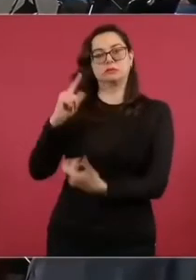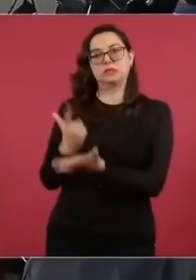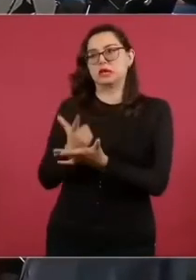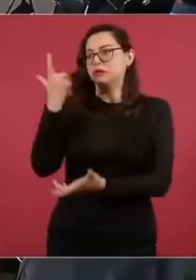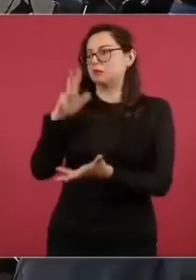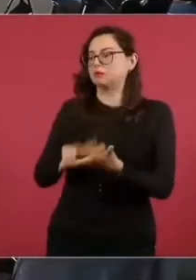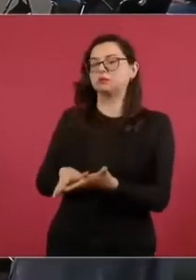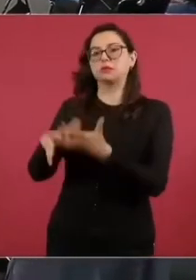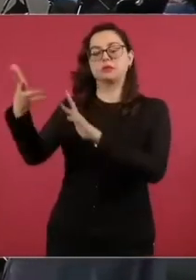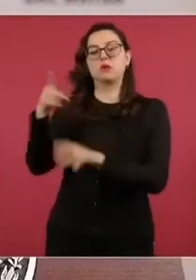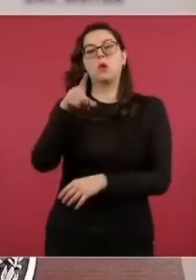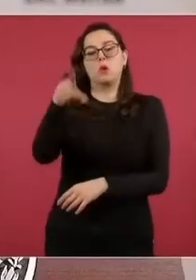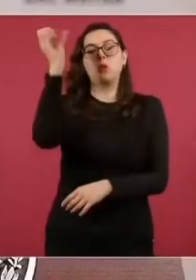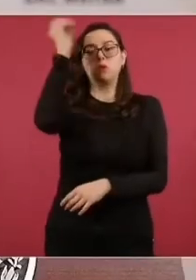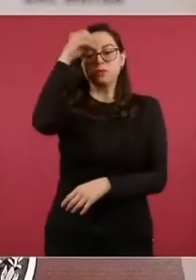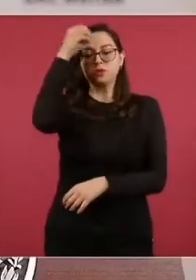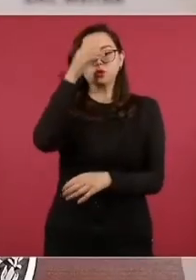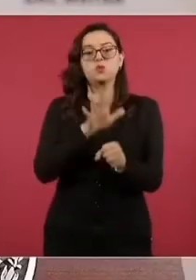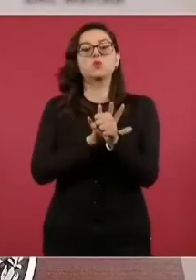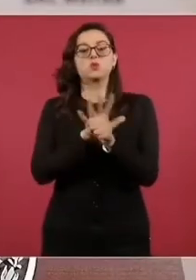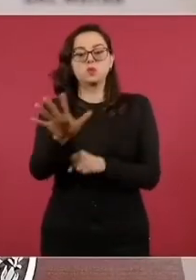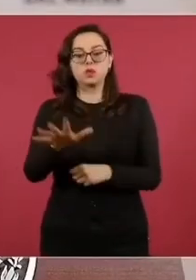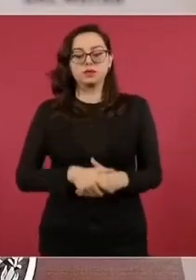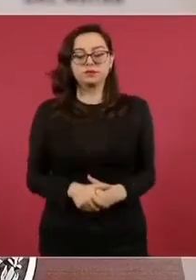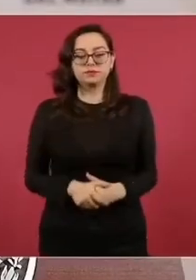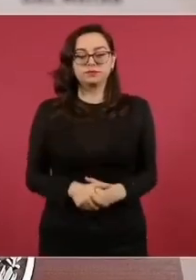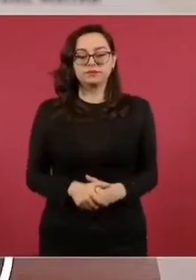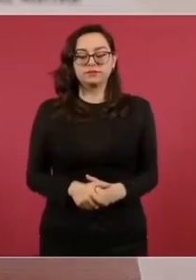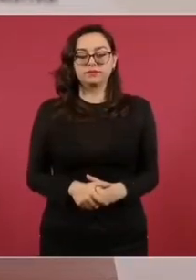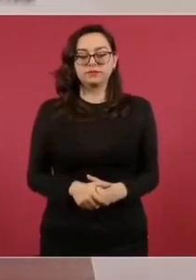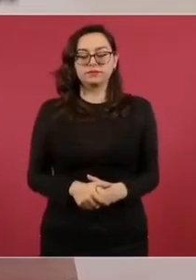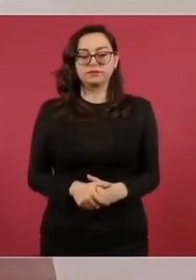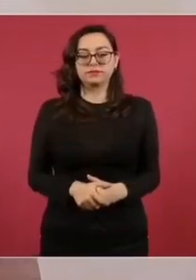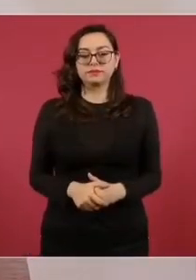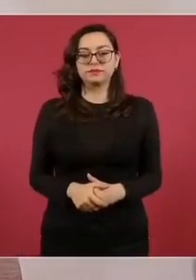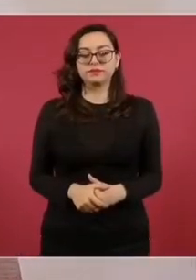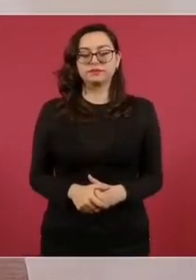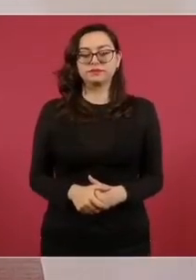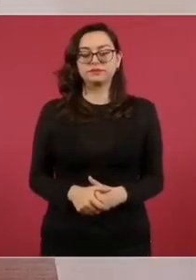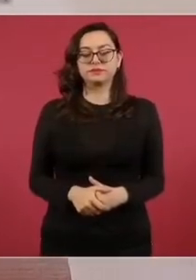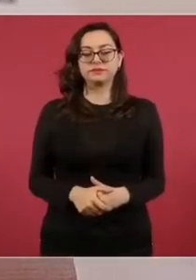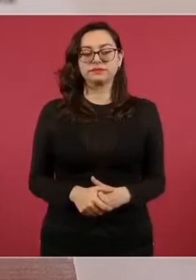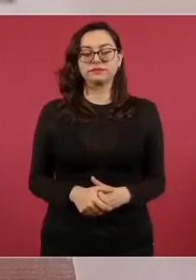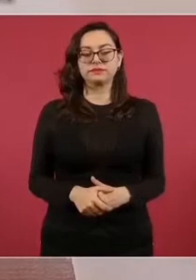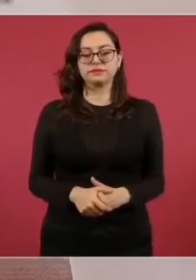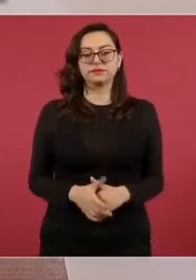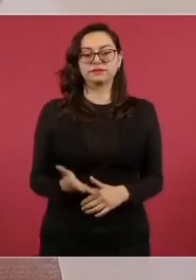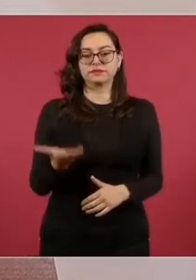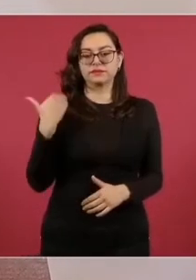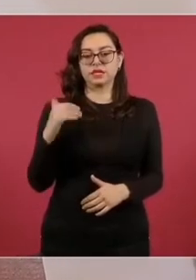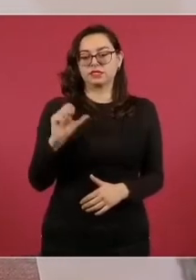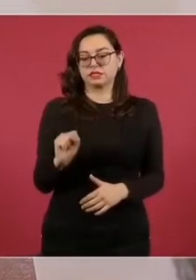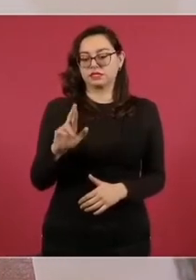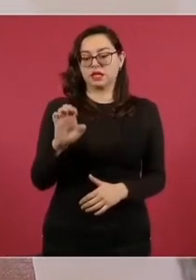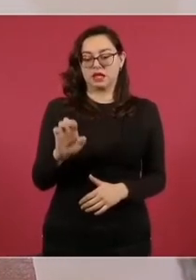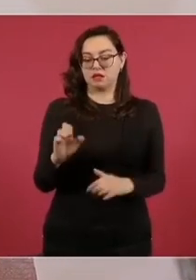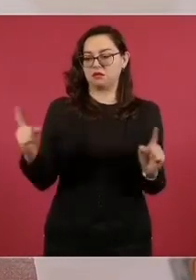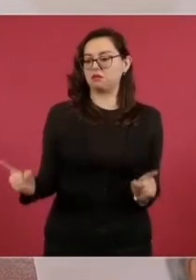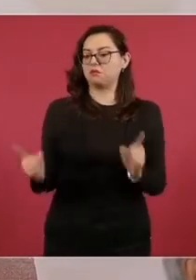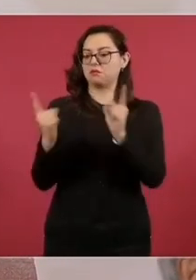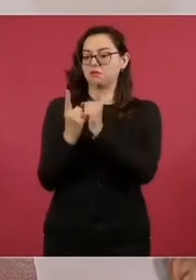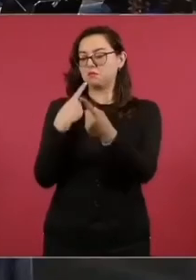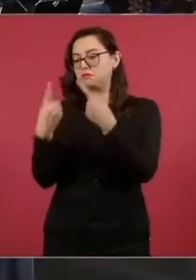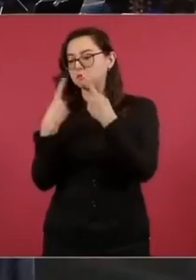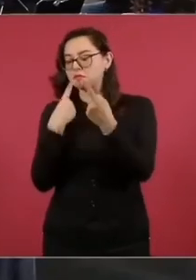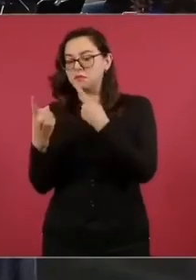Estuvo la secretaria de Relaciones Exteriores en un encuentro para tratar este asunto en el